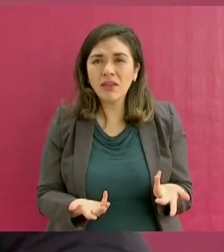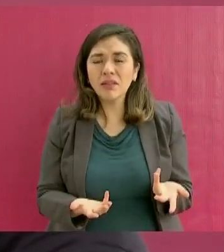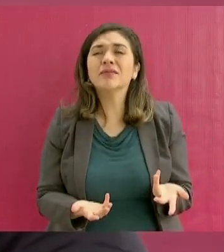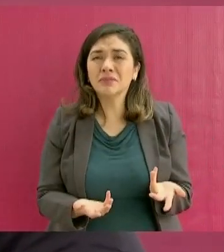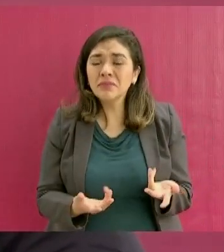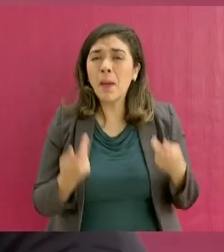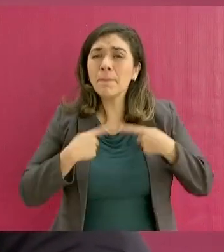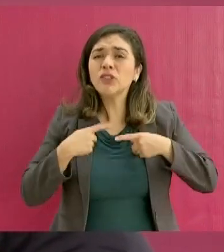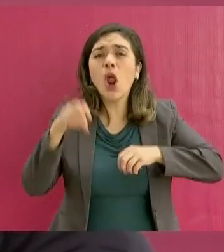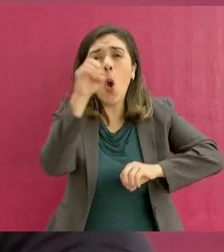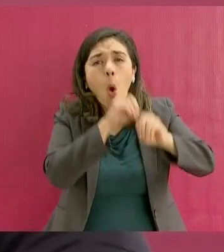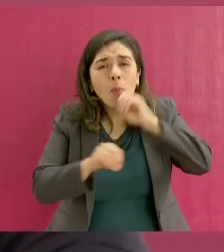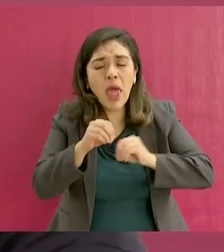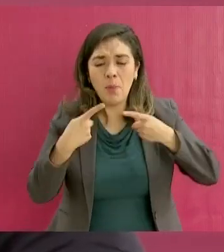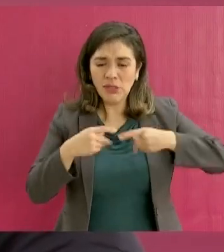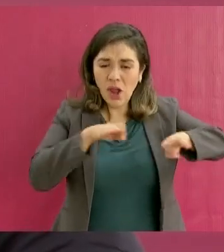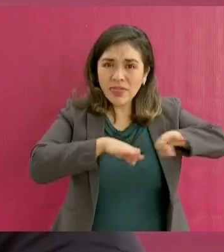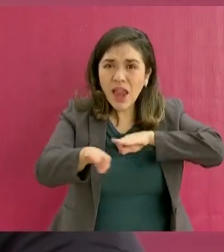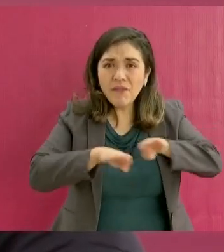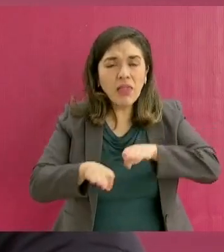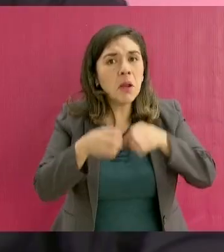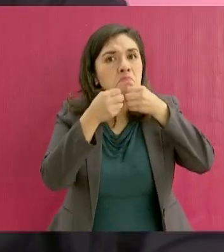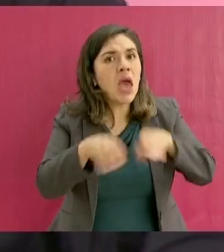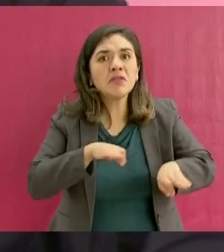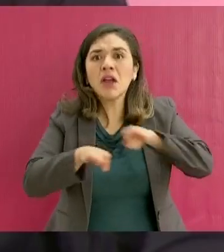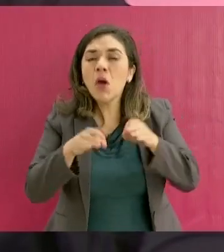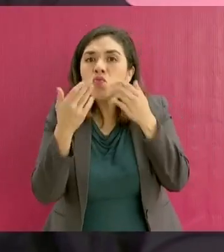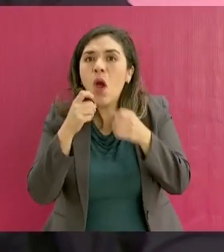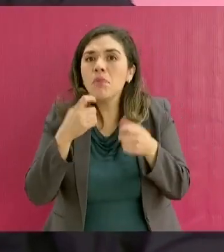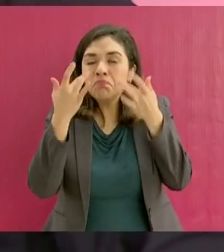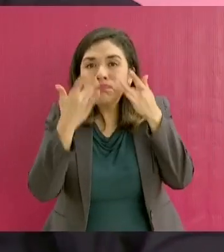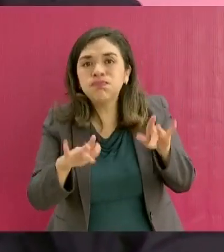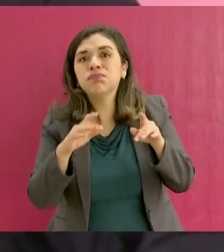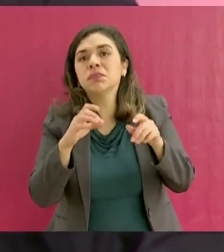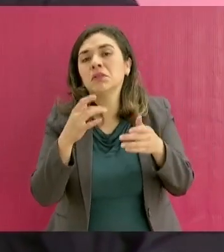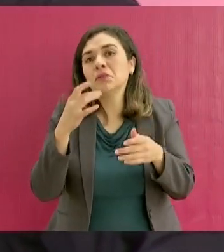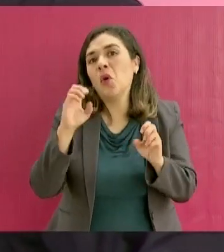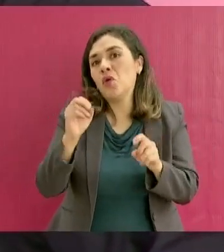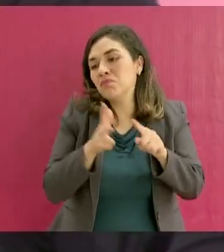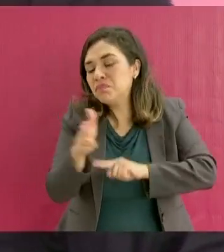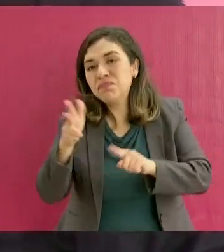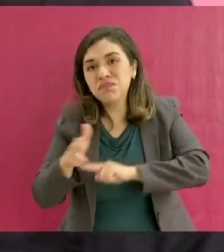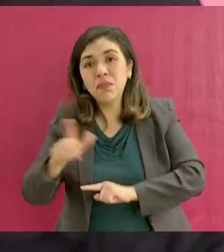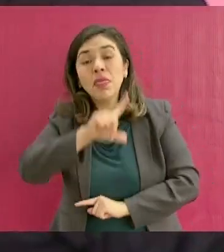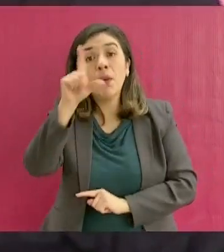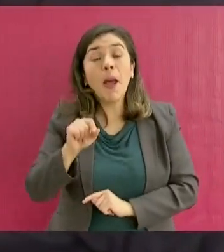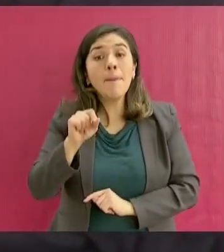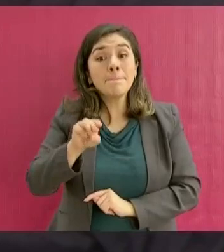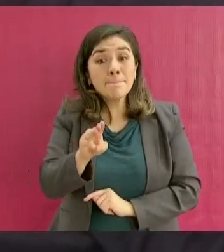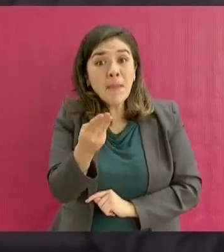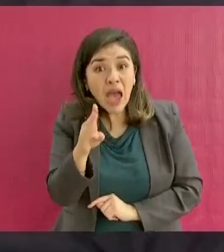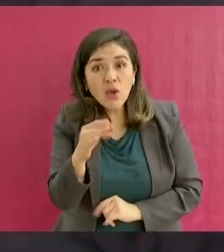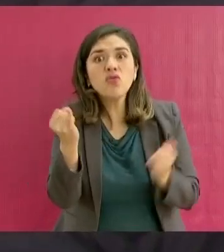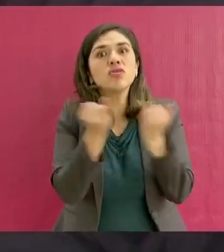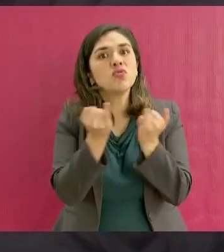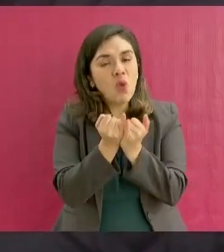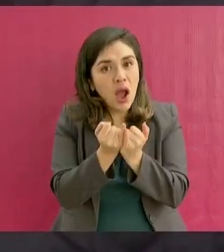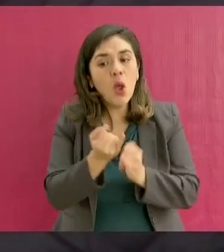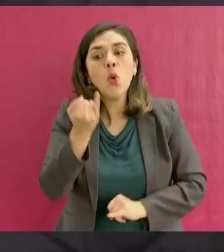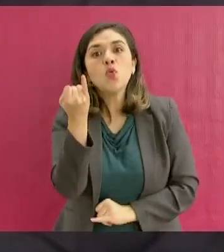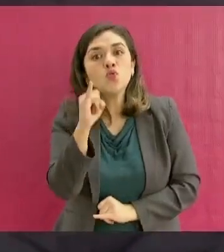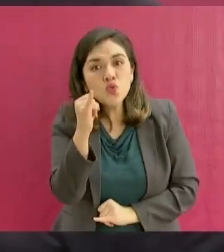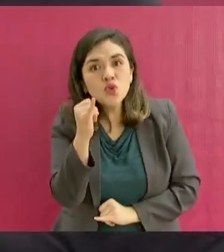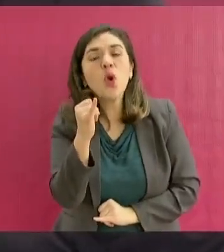obreros, trabajadores y en mayo también y en junio